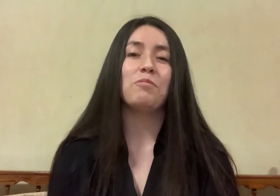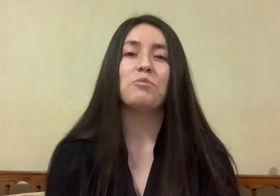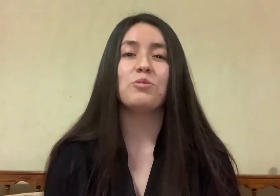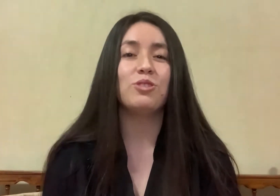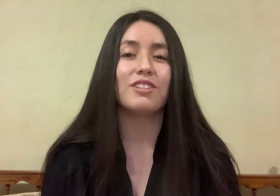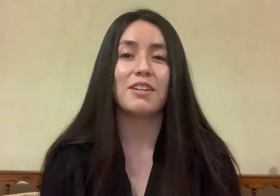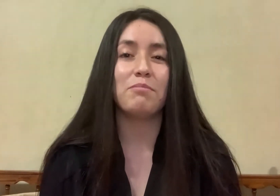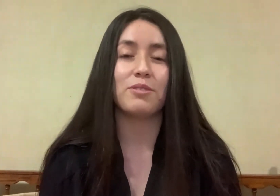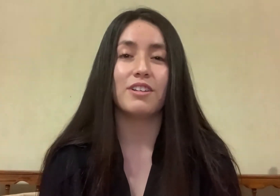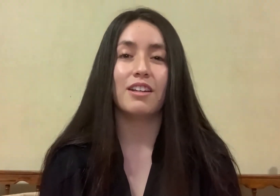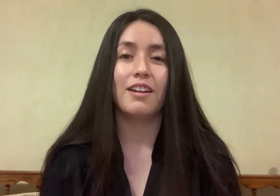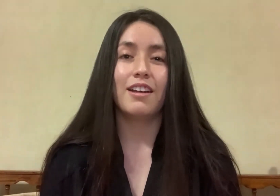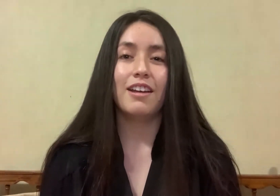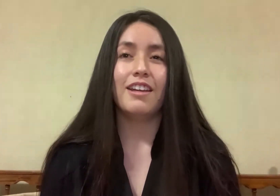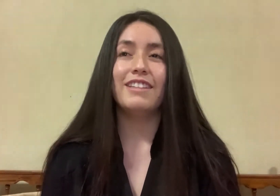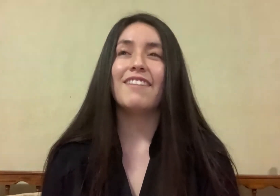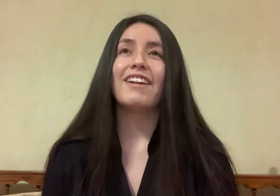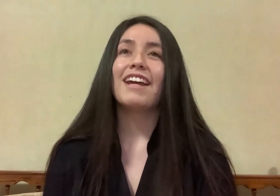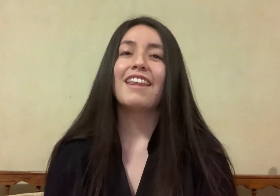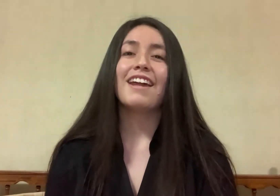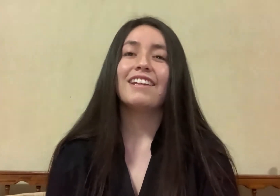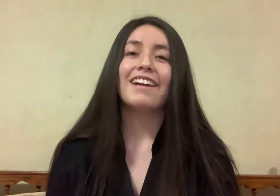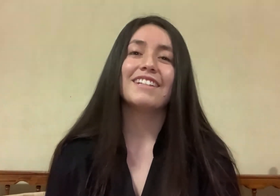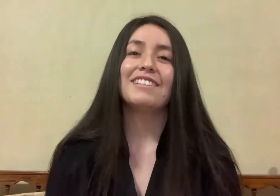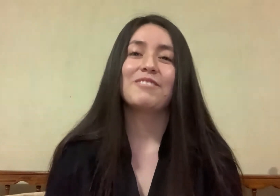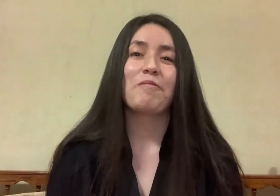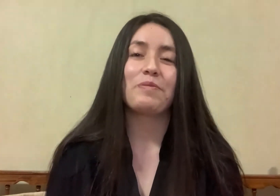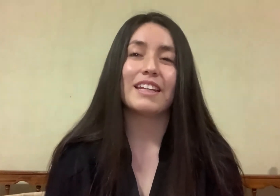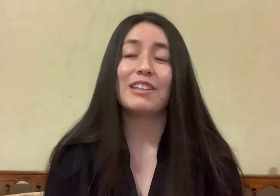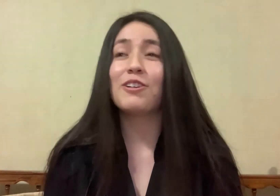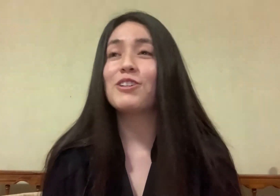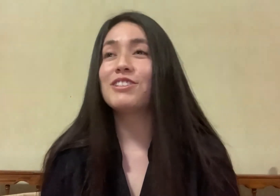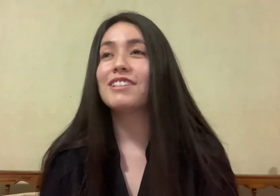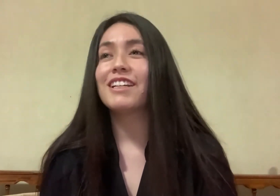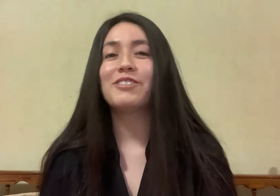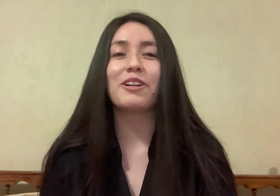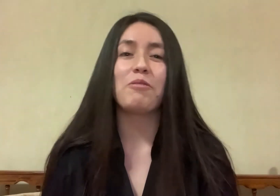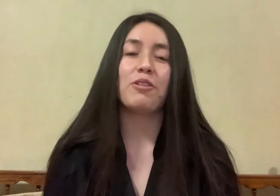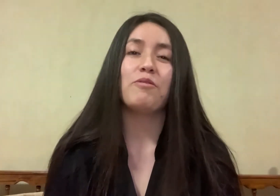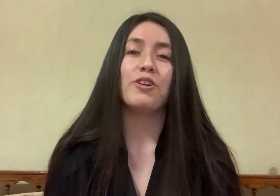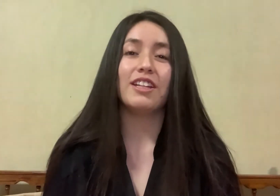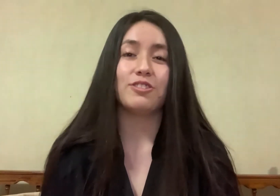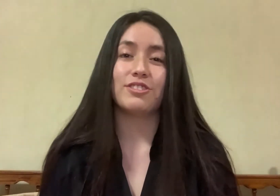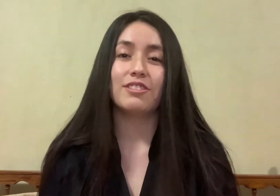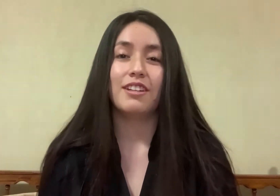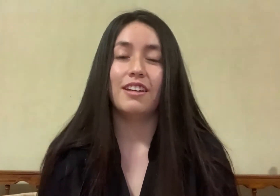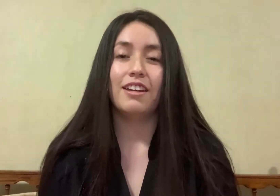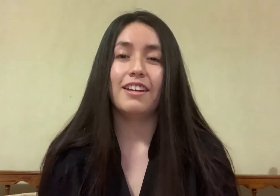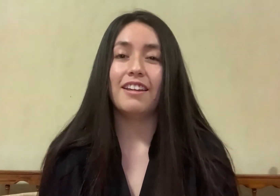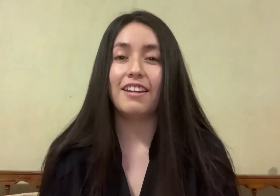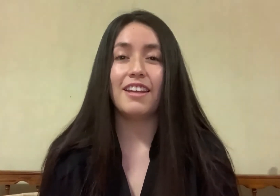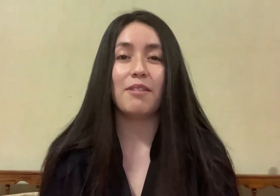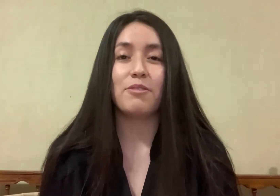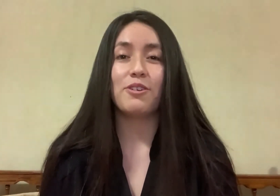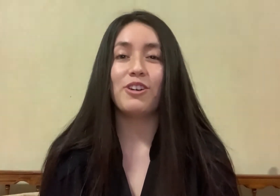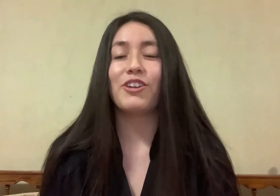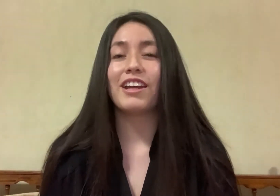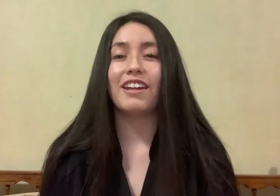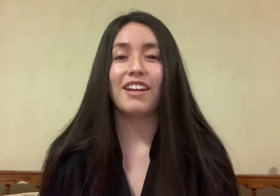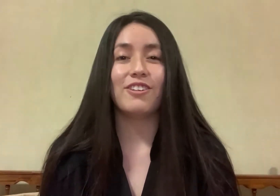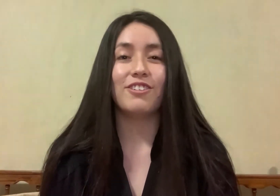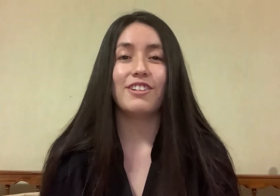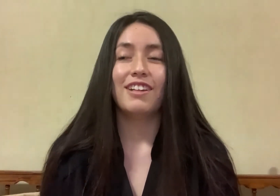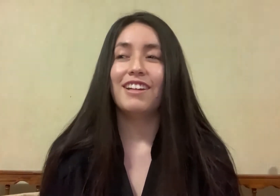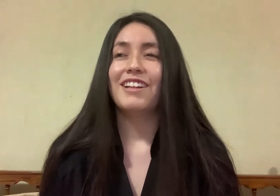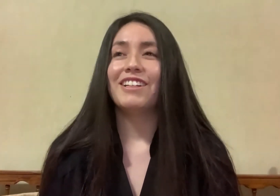seguir siendo por mucho tiempo. Y se van a quedar atrás todos esos recuerdos bonitos que teníamos. Los